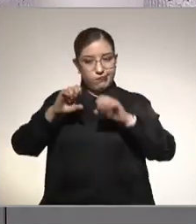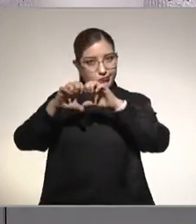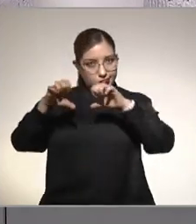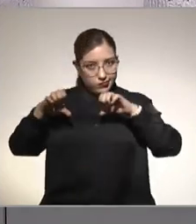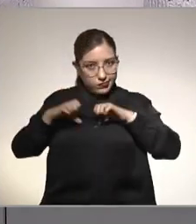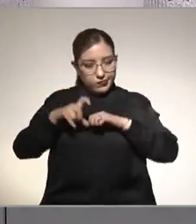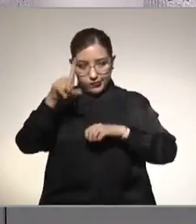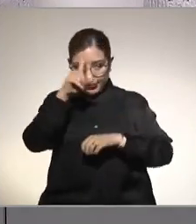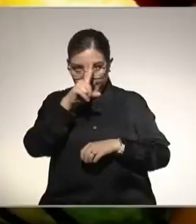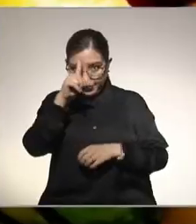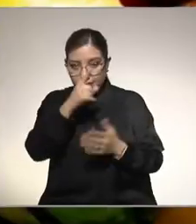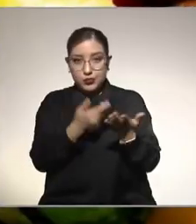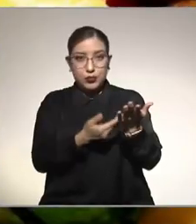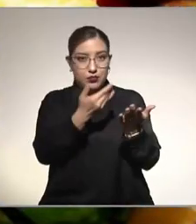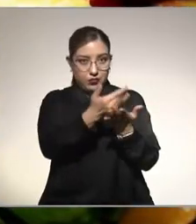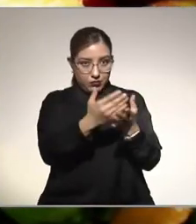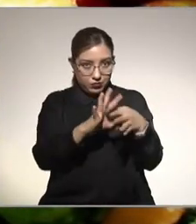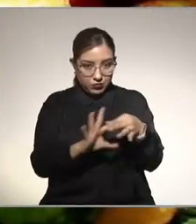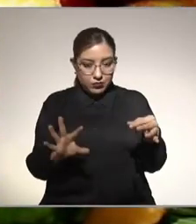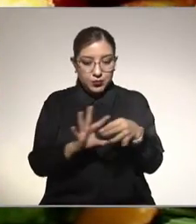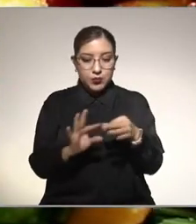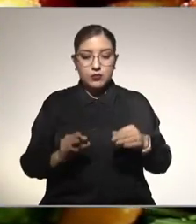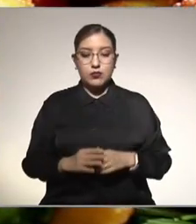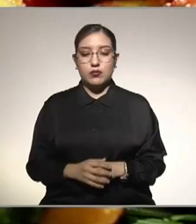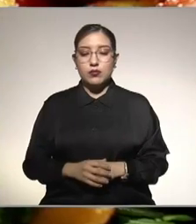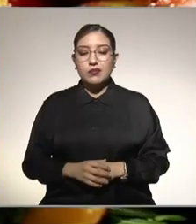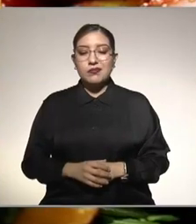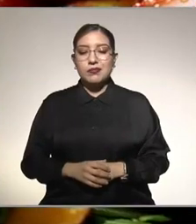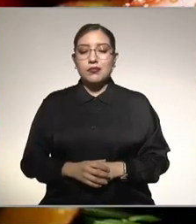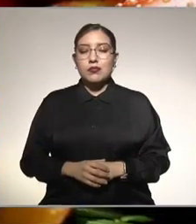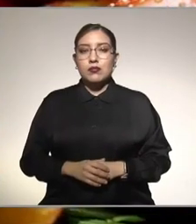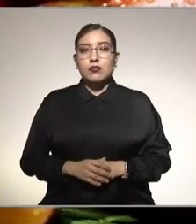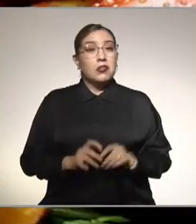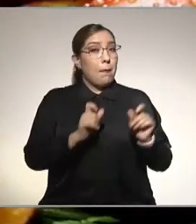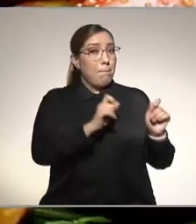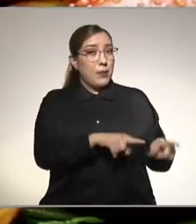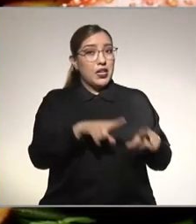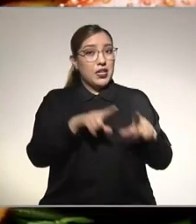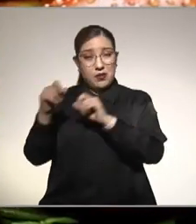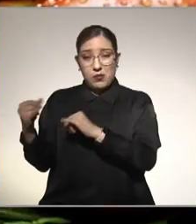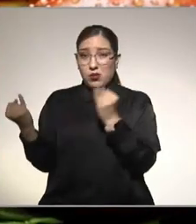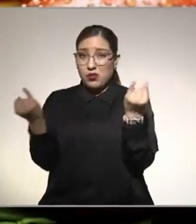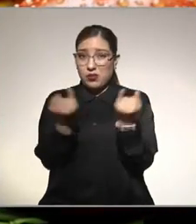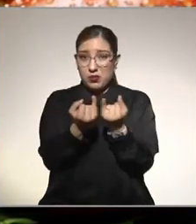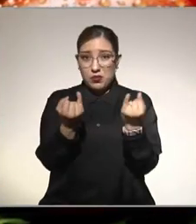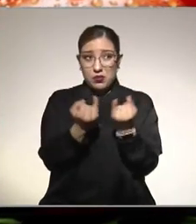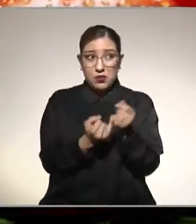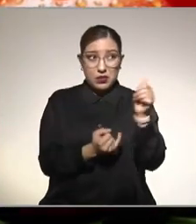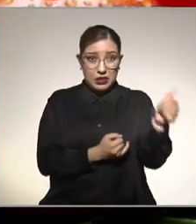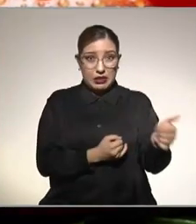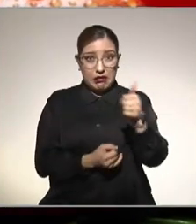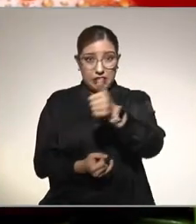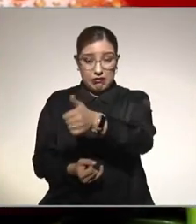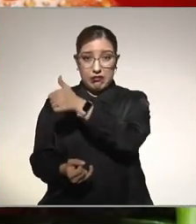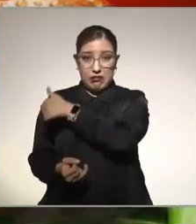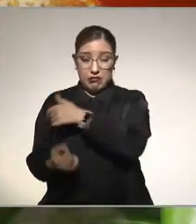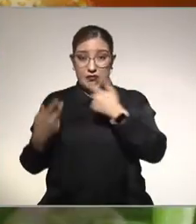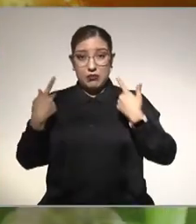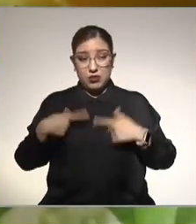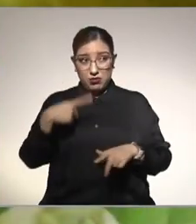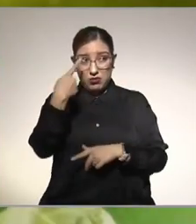multidisciplinario eso es muy importante porque no es la misma dieta la que requiere una persona que otra a veces somos muy dados a